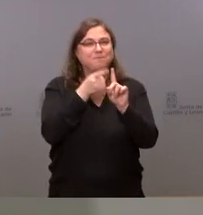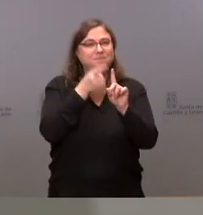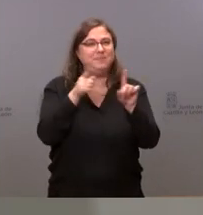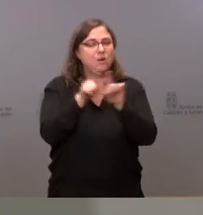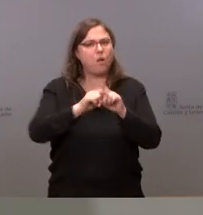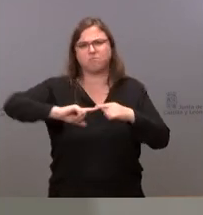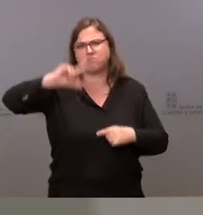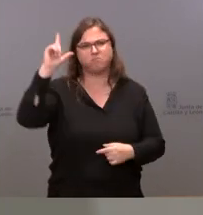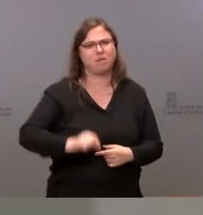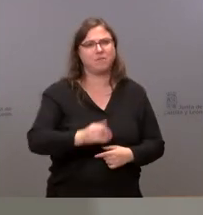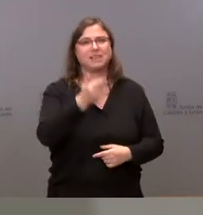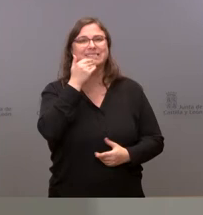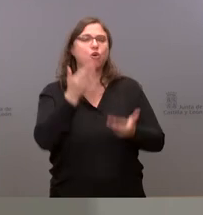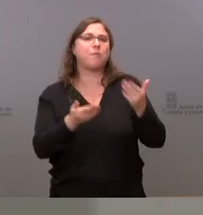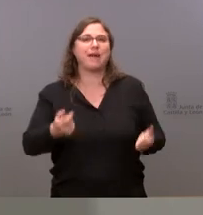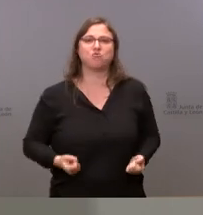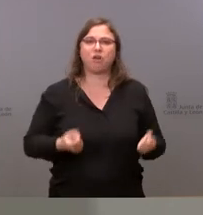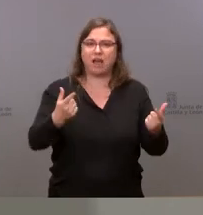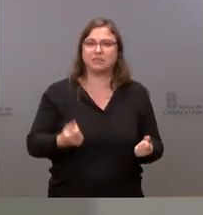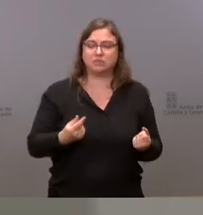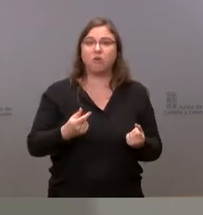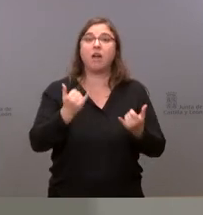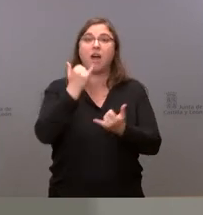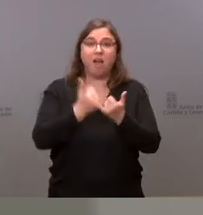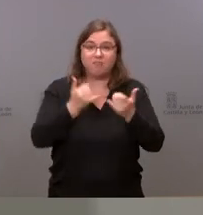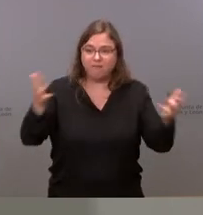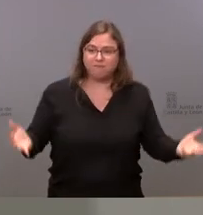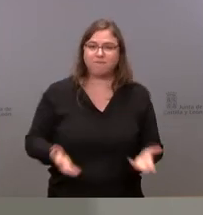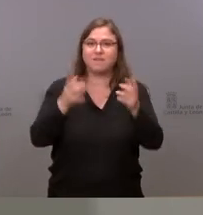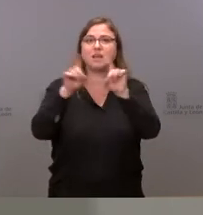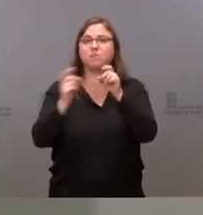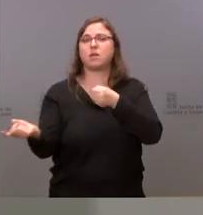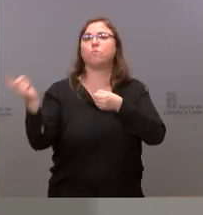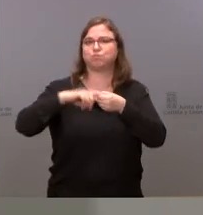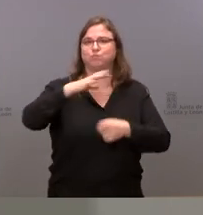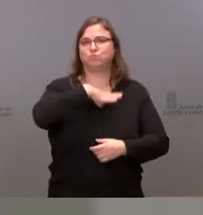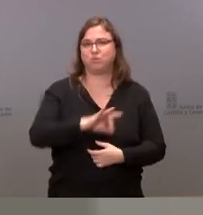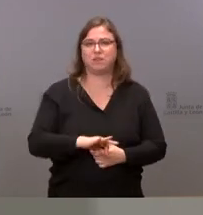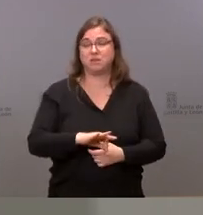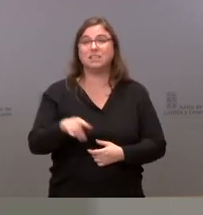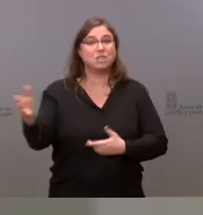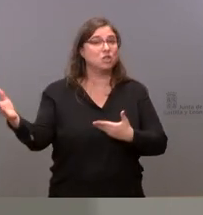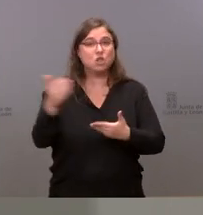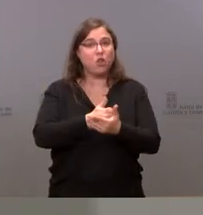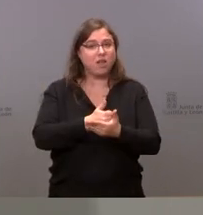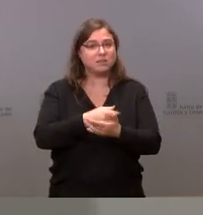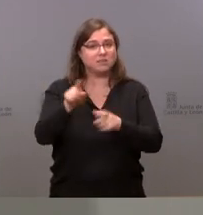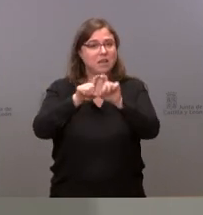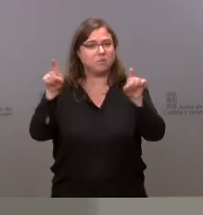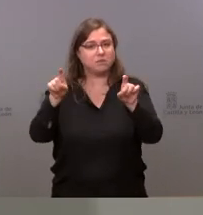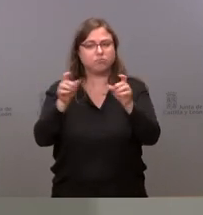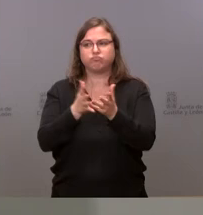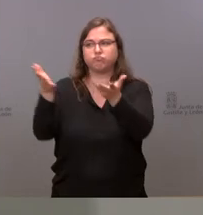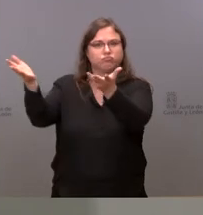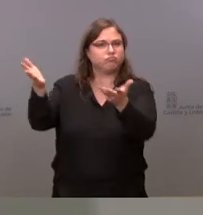más bajo que el precio del coste va a animar para que muchas empresas puedan instalarse todas ellas lógicamente tienen las manos